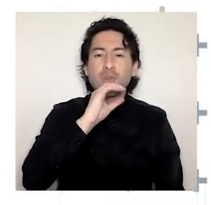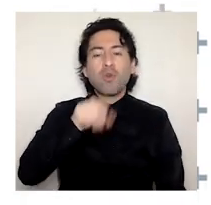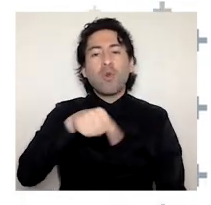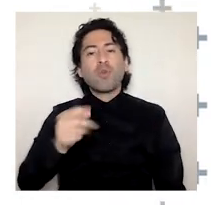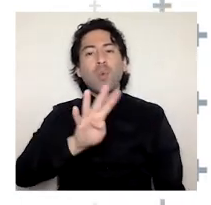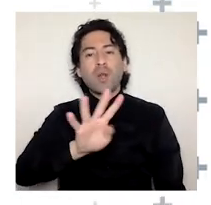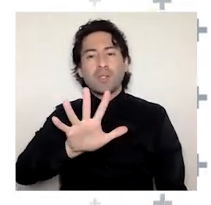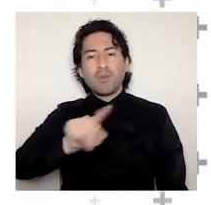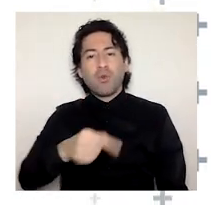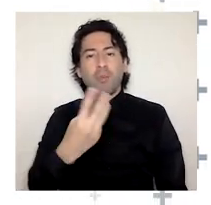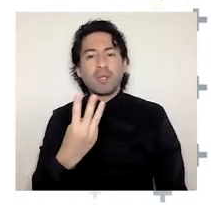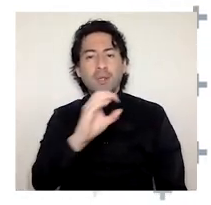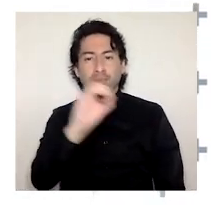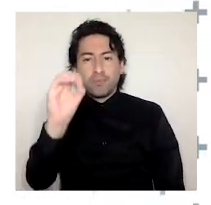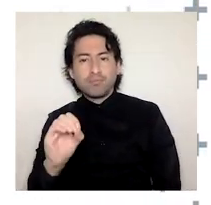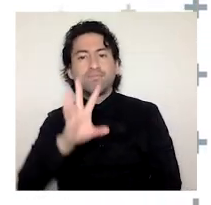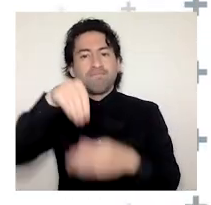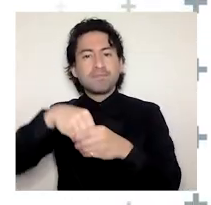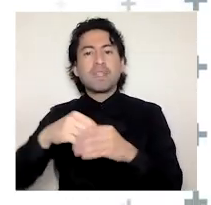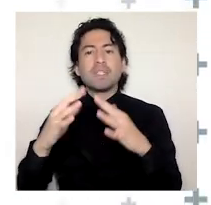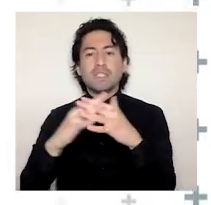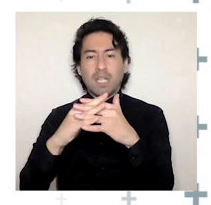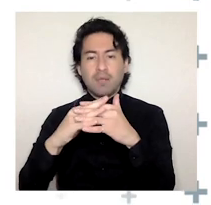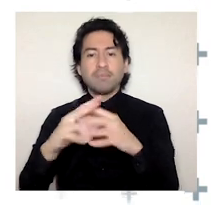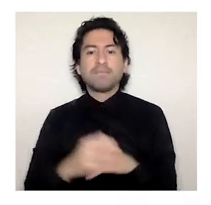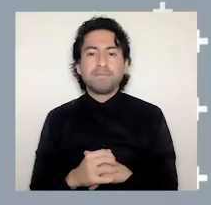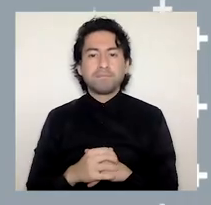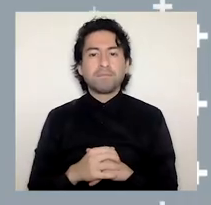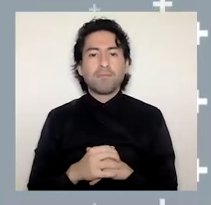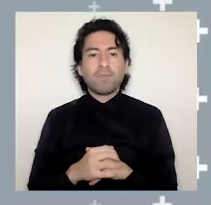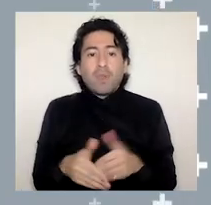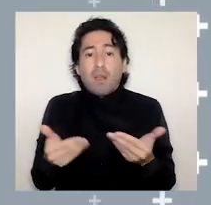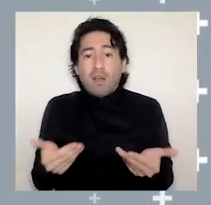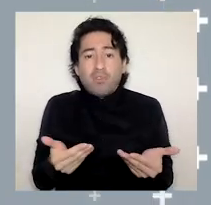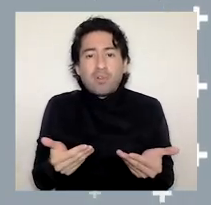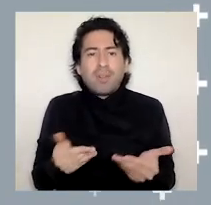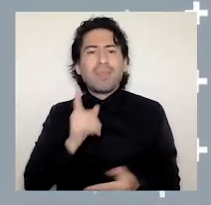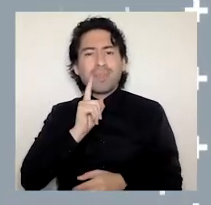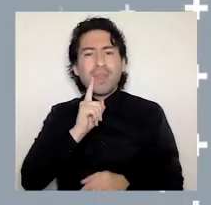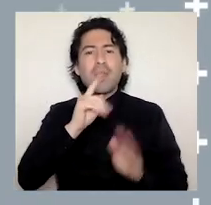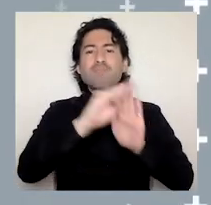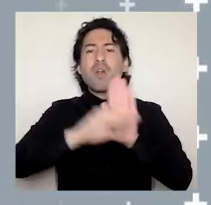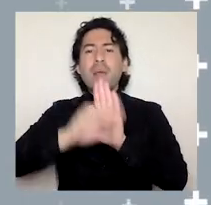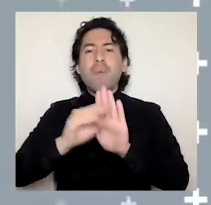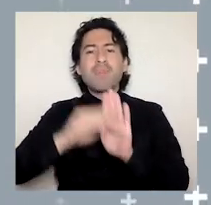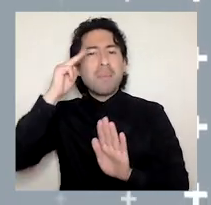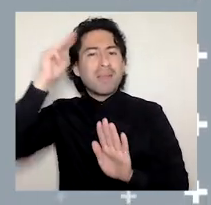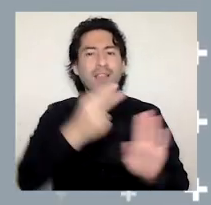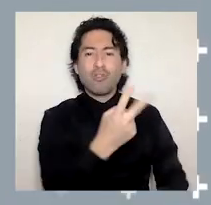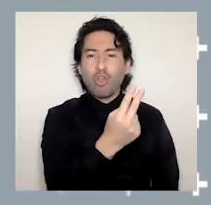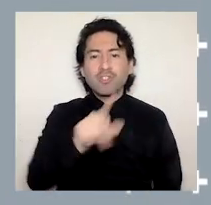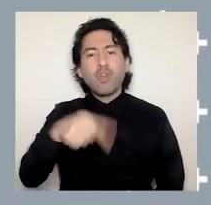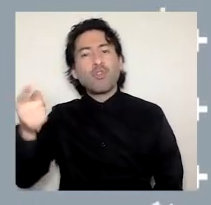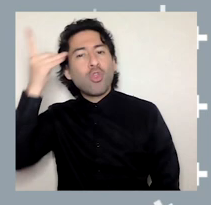y 45,3% a la sede Chillán. Hoy contamos con 12 programas de magíster y